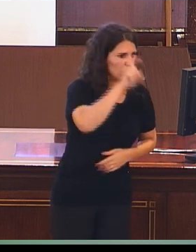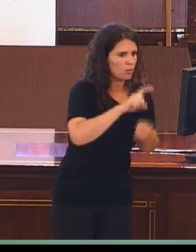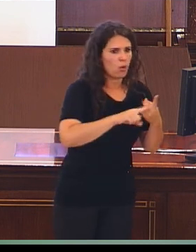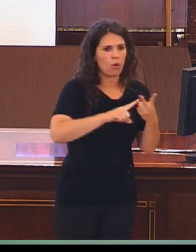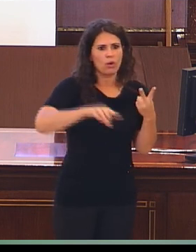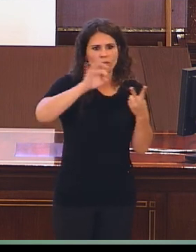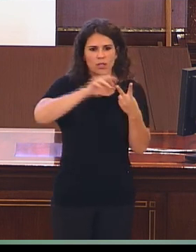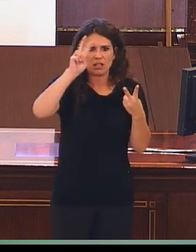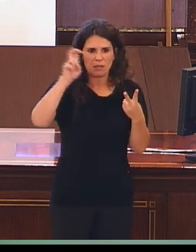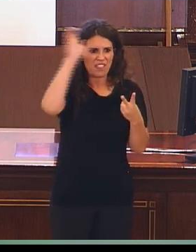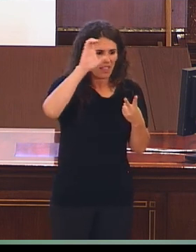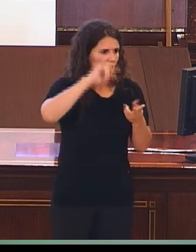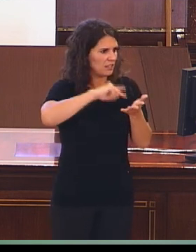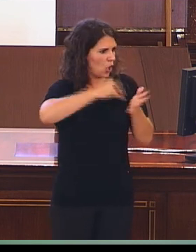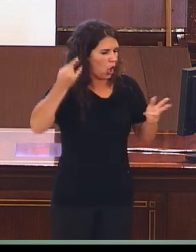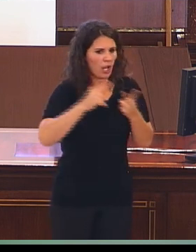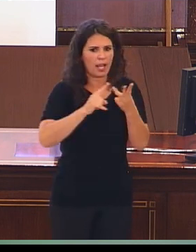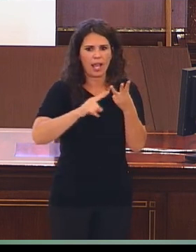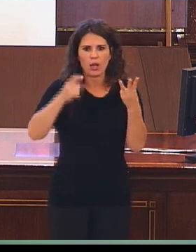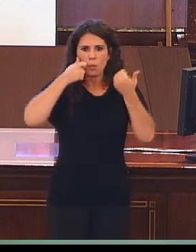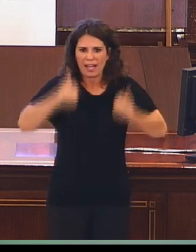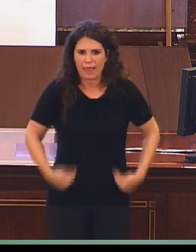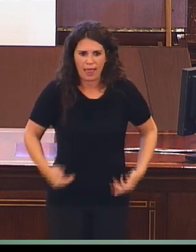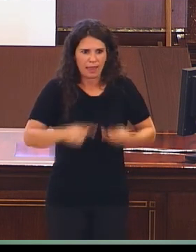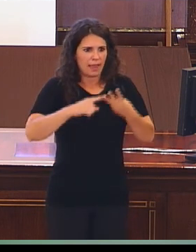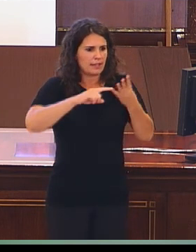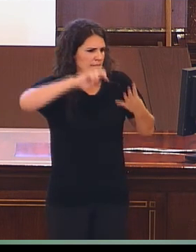temas de ciencia, tecnología, artes y humanidades, etc.